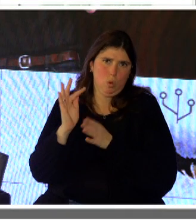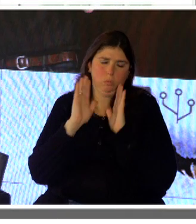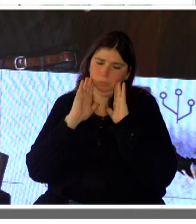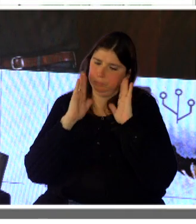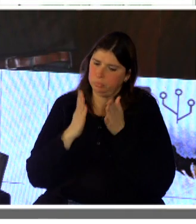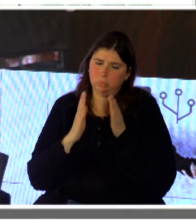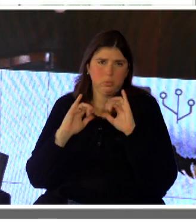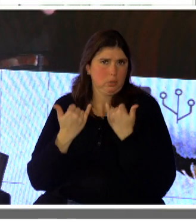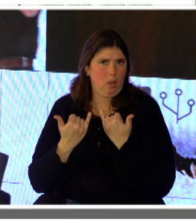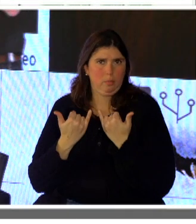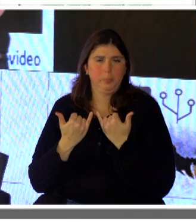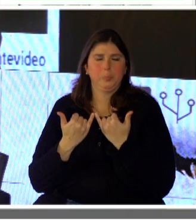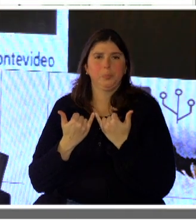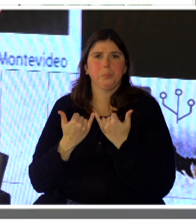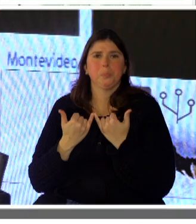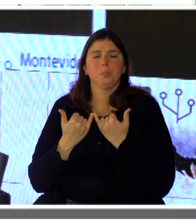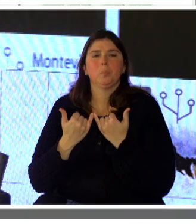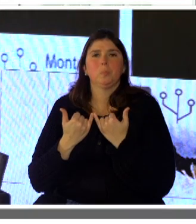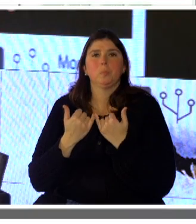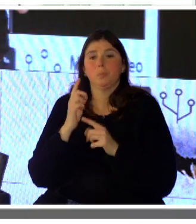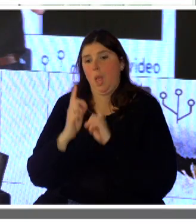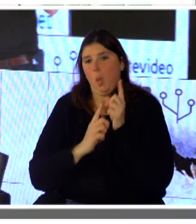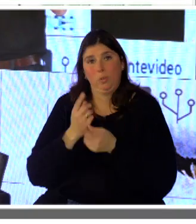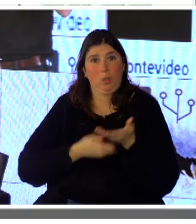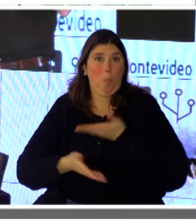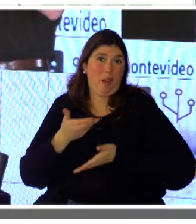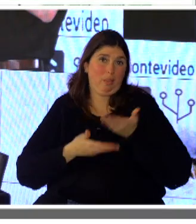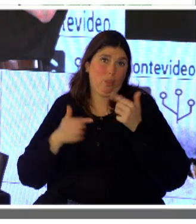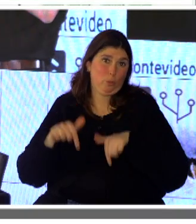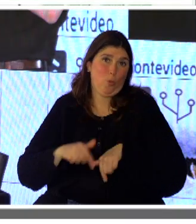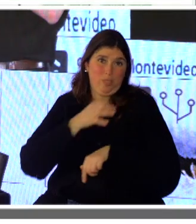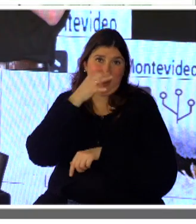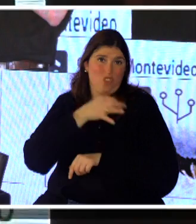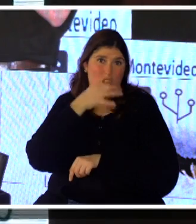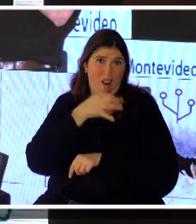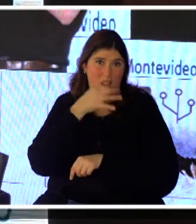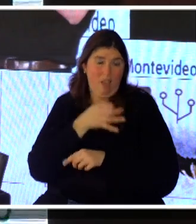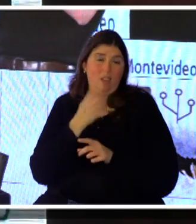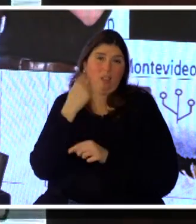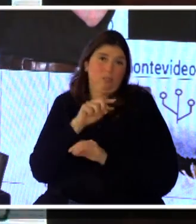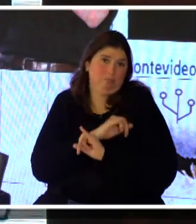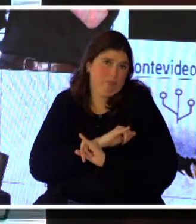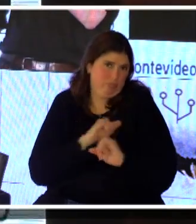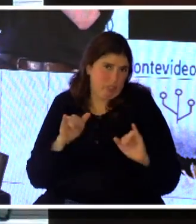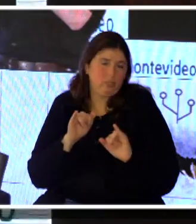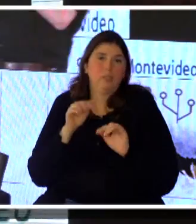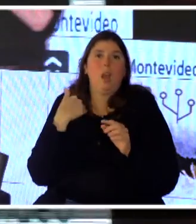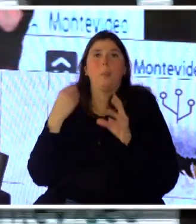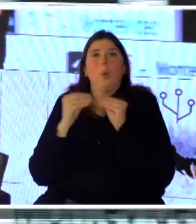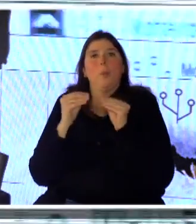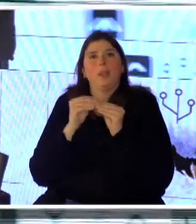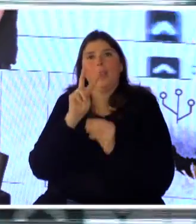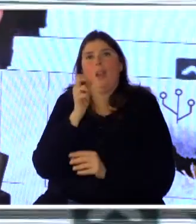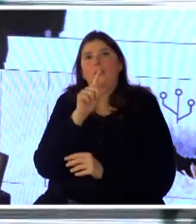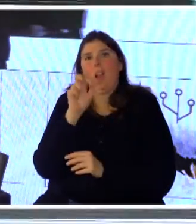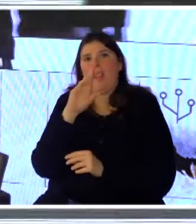muchos de ellos están siendo compartidos en estas charlas. Así que dejo por acá, dejo a Valeria. Muchas gracias.